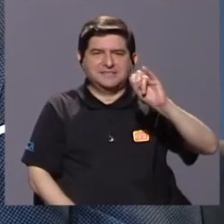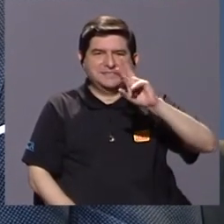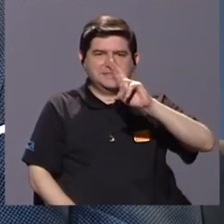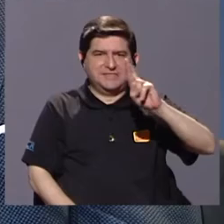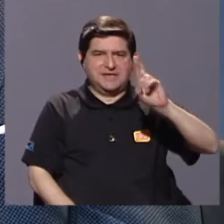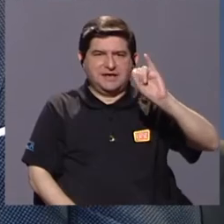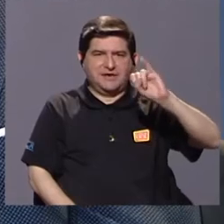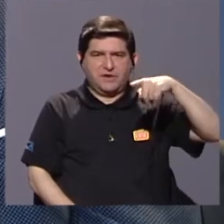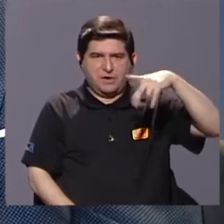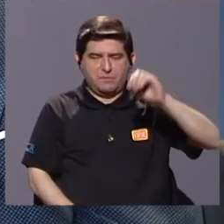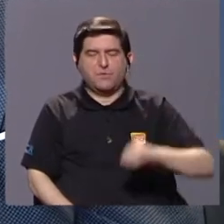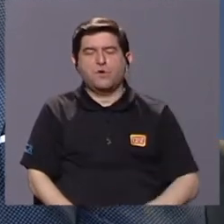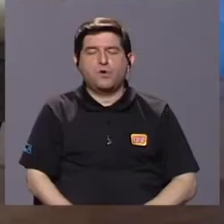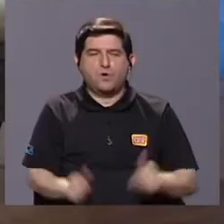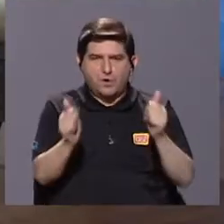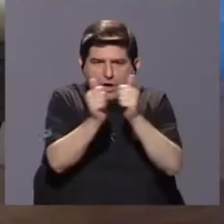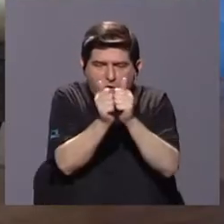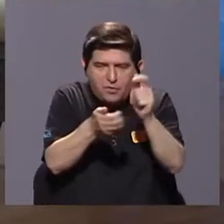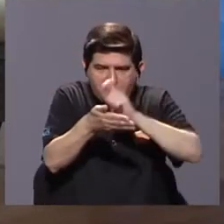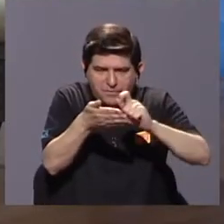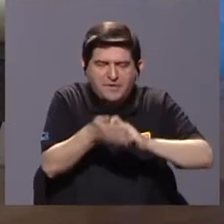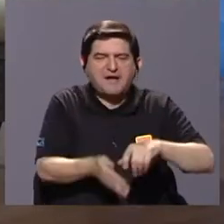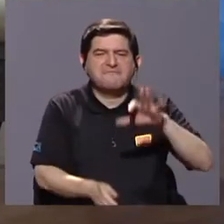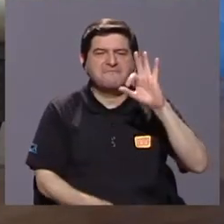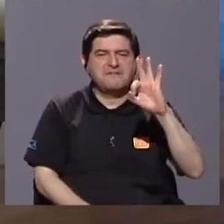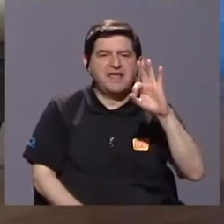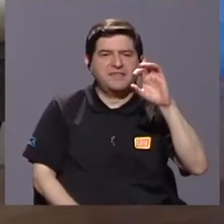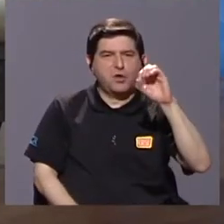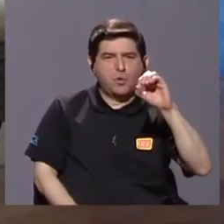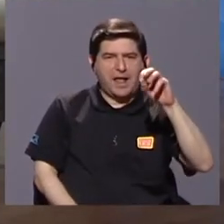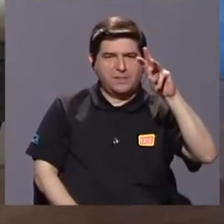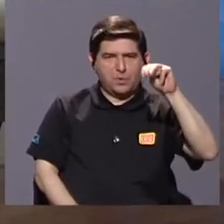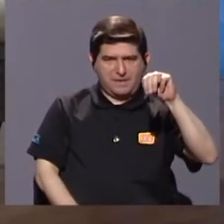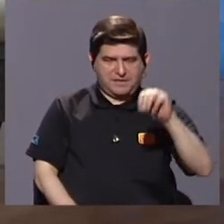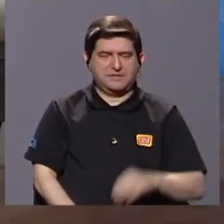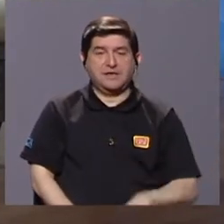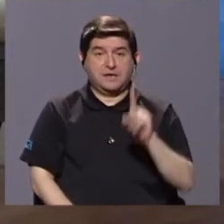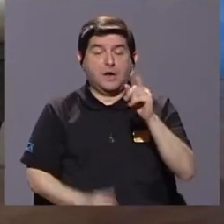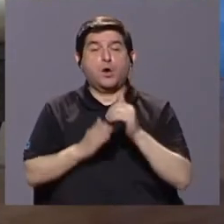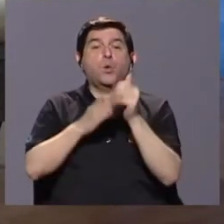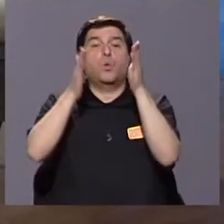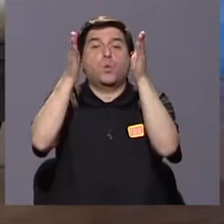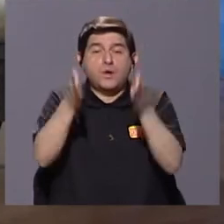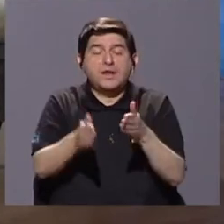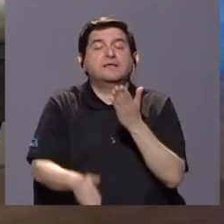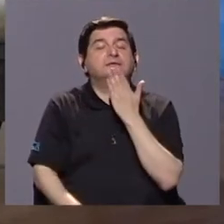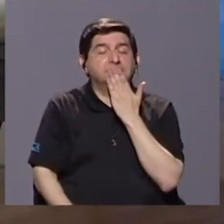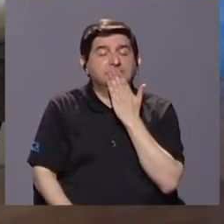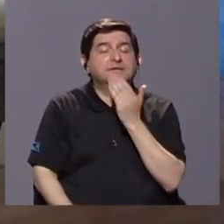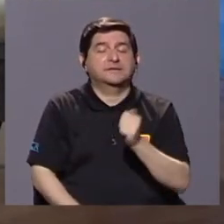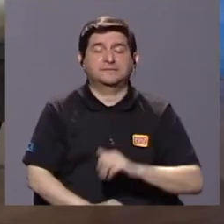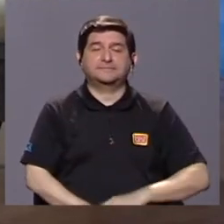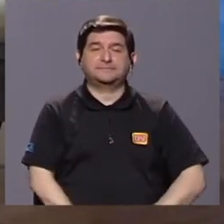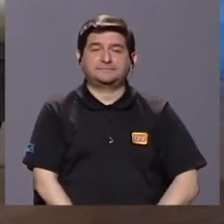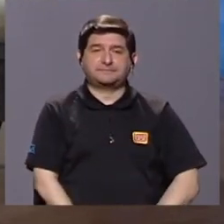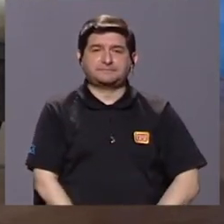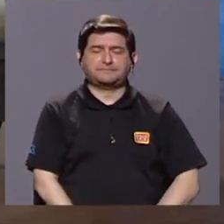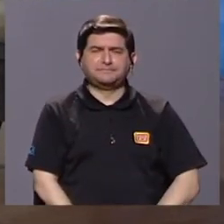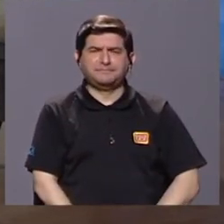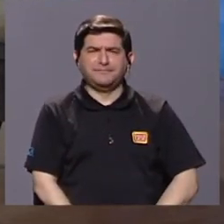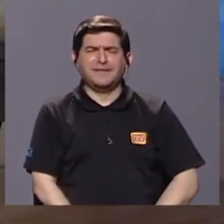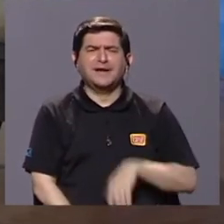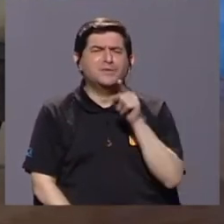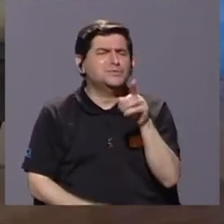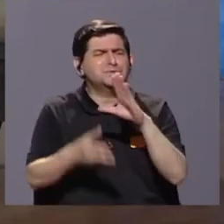cuyo coautor es Freddy Obando Martínez, un líder indígena. Guillermo,